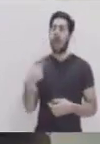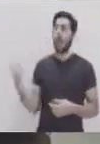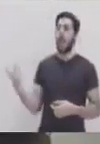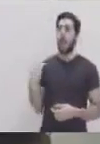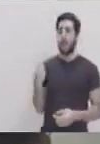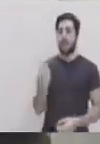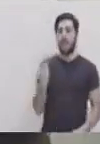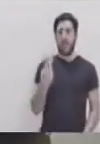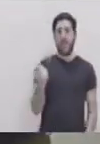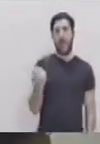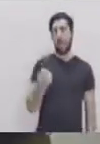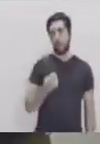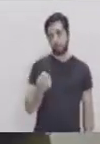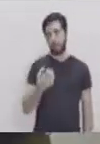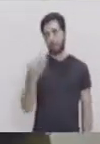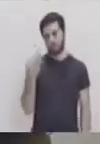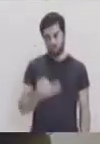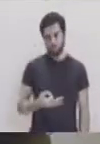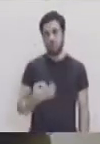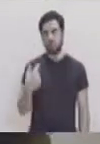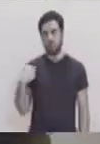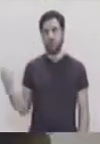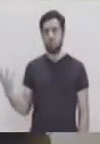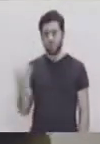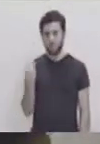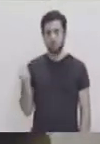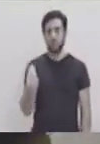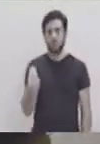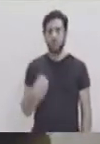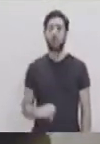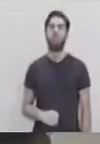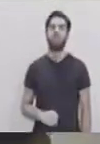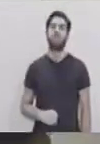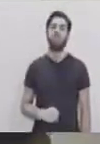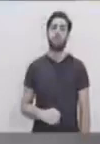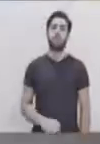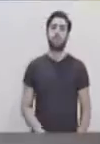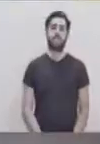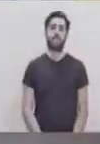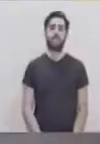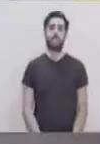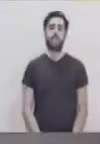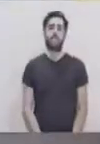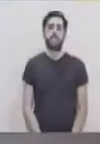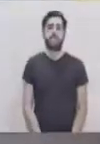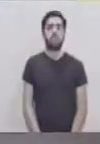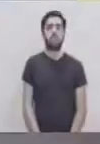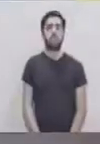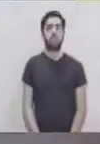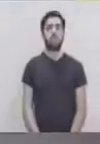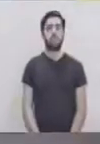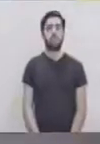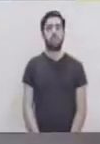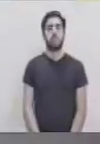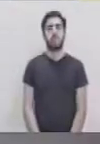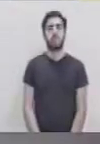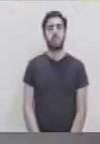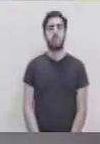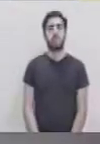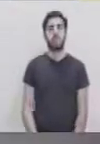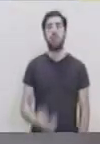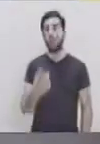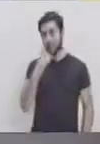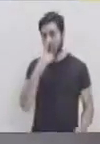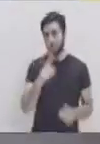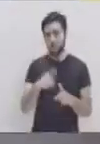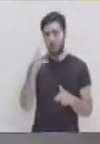ser, tener a ese amigo como entre los que realmente apreciamos, ¿verdad? Claro, y